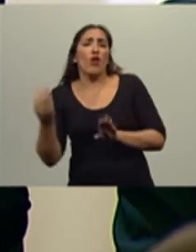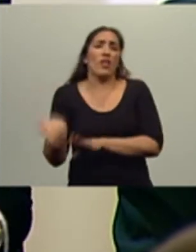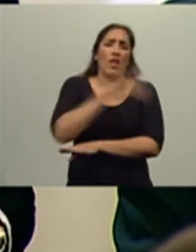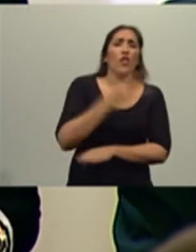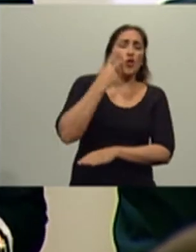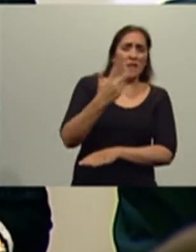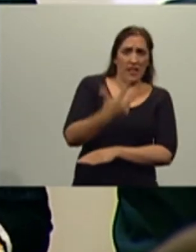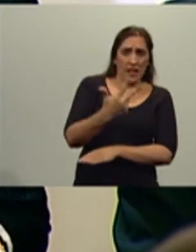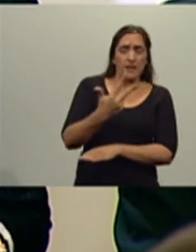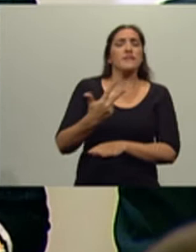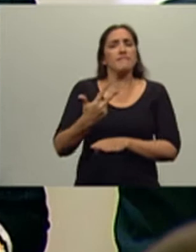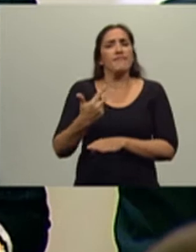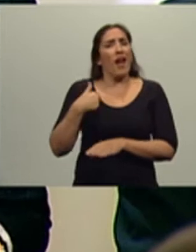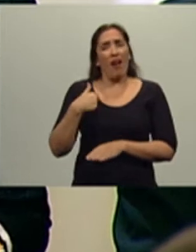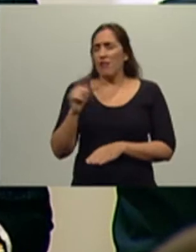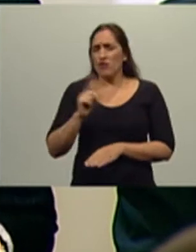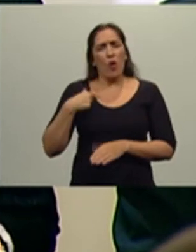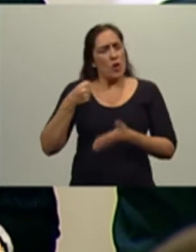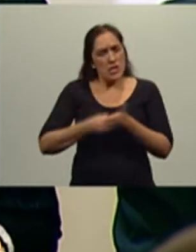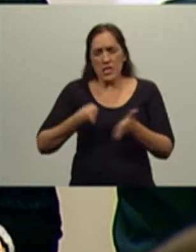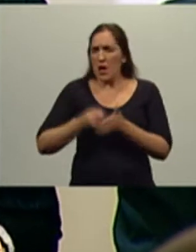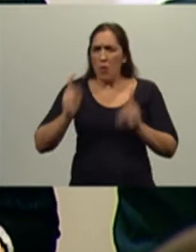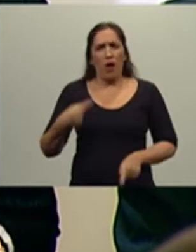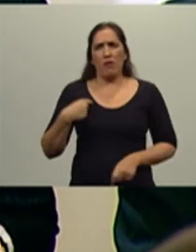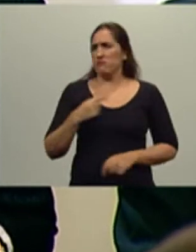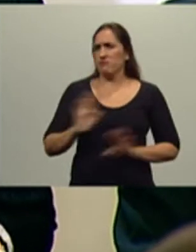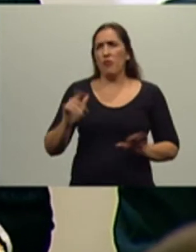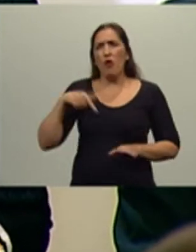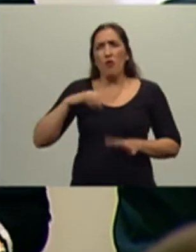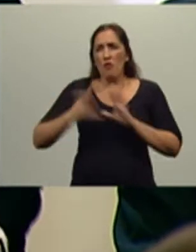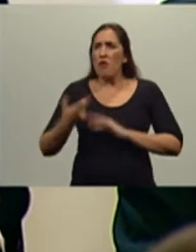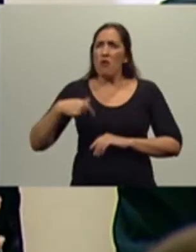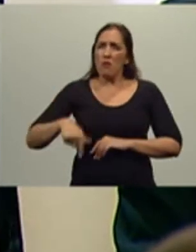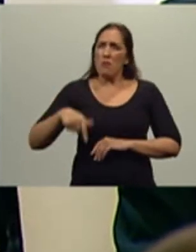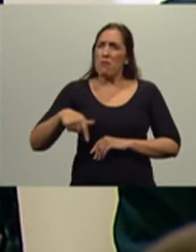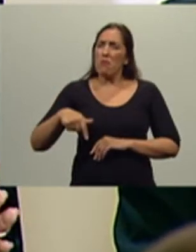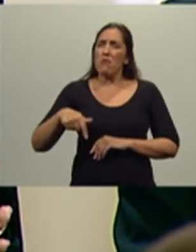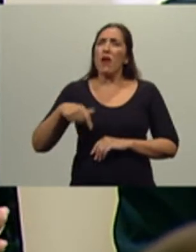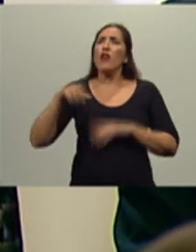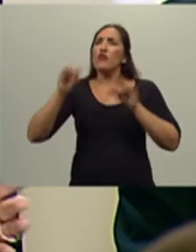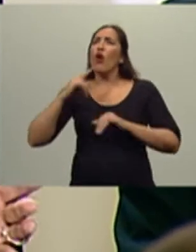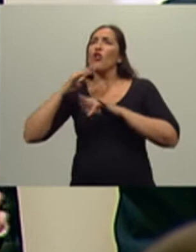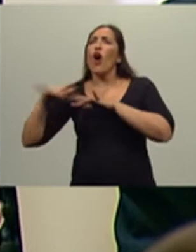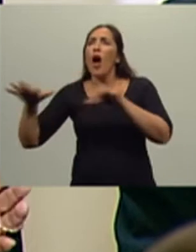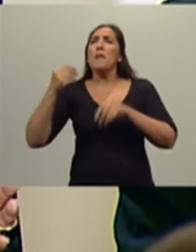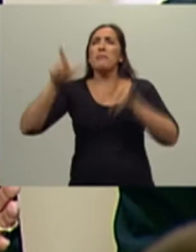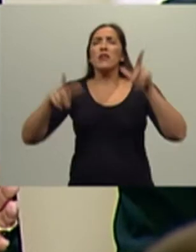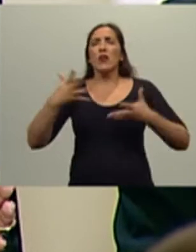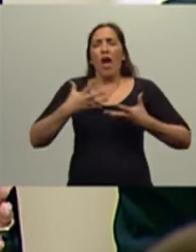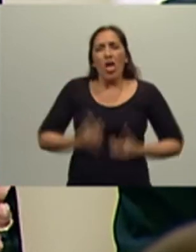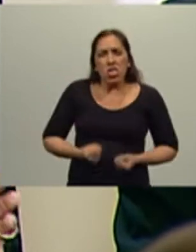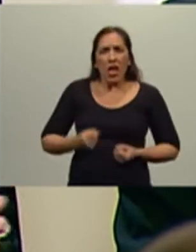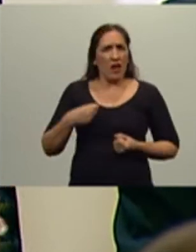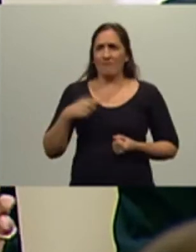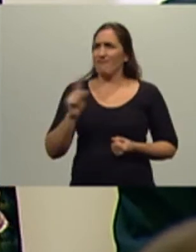insistiendo con esto porque no voy a permitir que instalen esa cadena, ya no del desánimo, sino de la mentira,